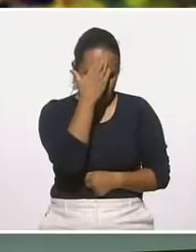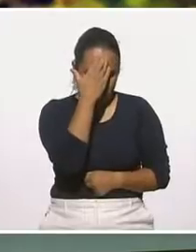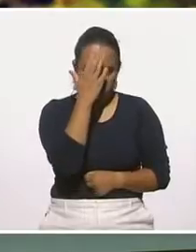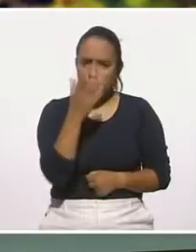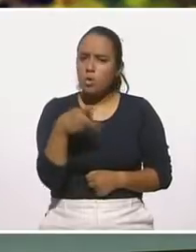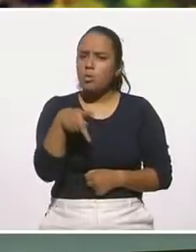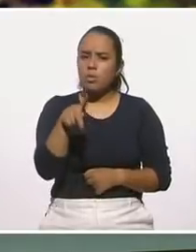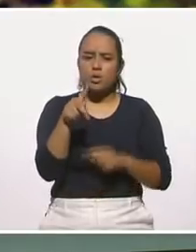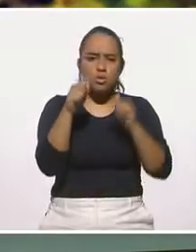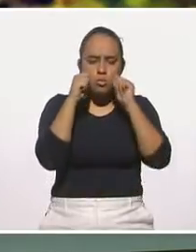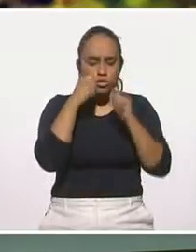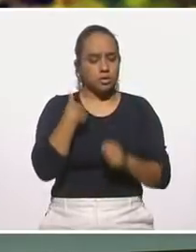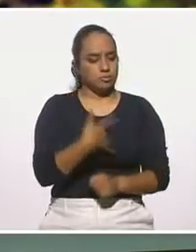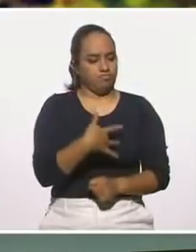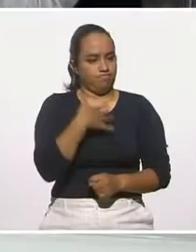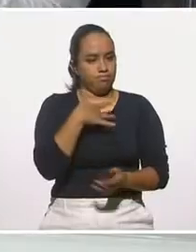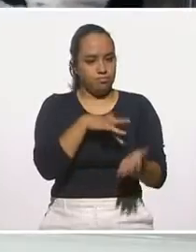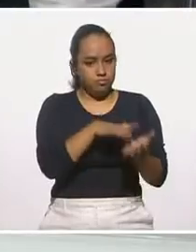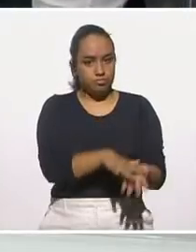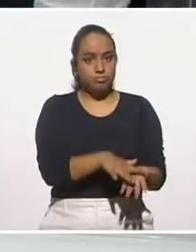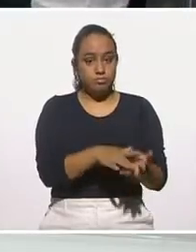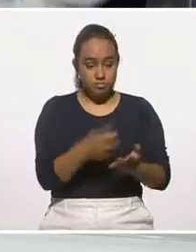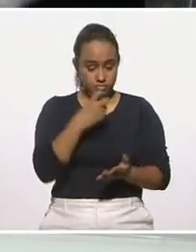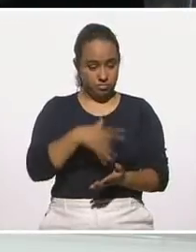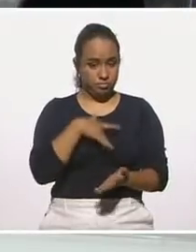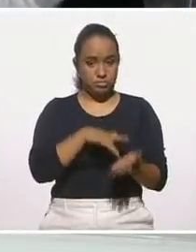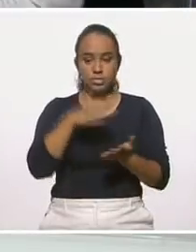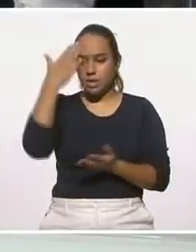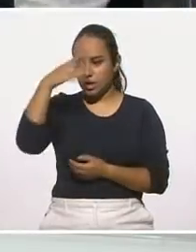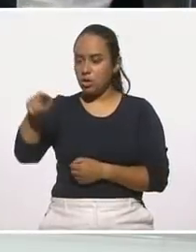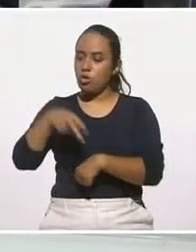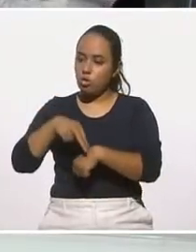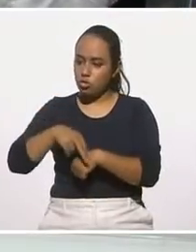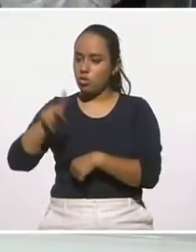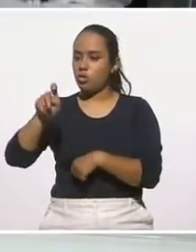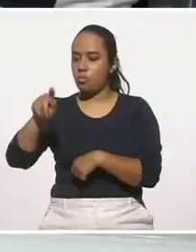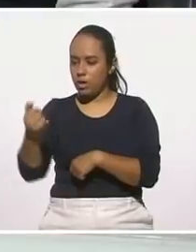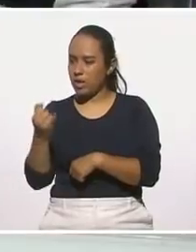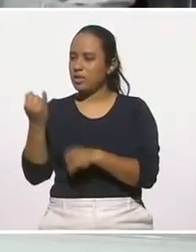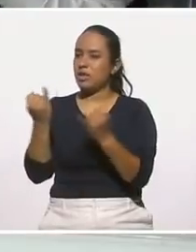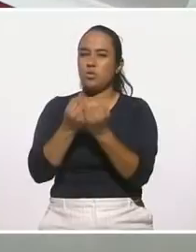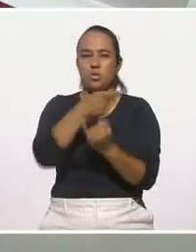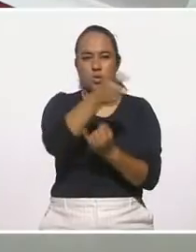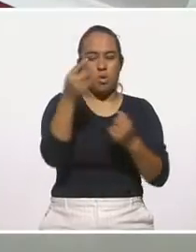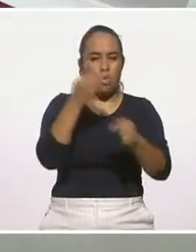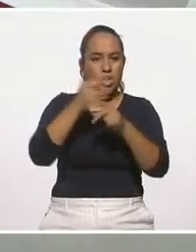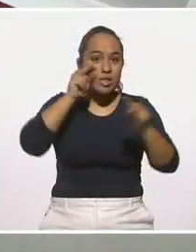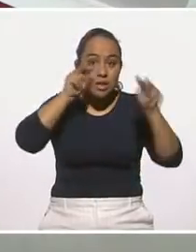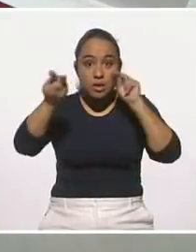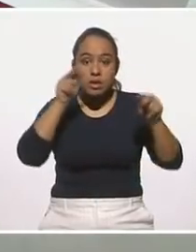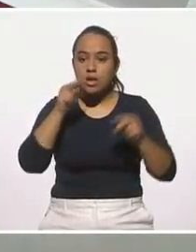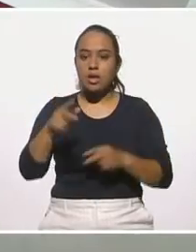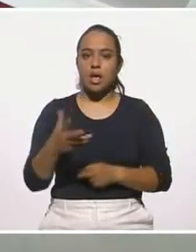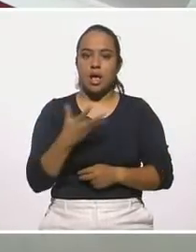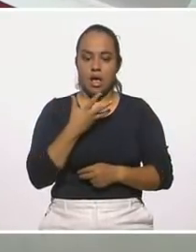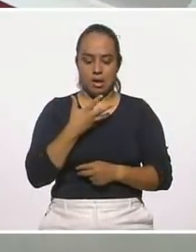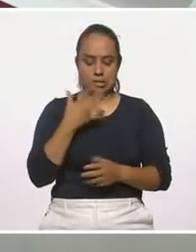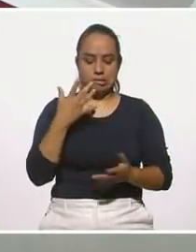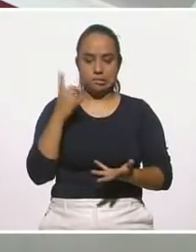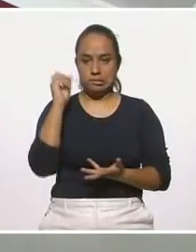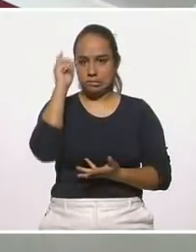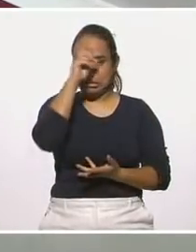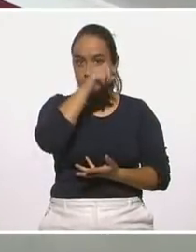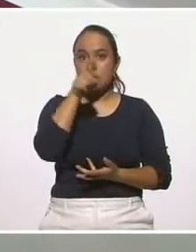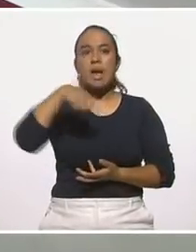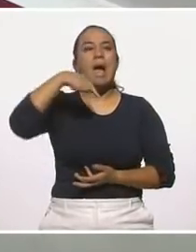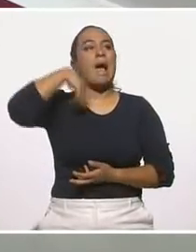pero podemos humanizar. Con el hecho de humanizar, yo sé que el doctor, sé que Patti, yo sé que ustedes, quienes están viendo en casa, en este momento tienen muchos desafíos que